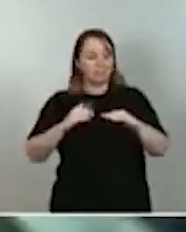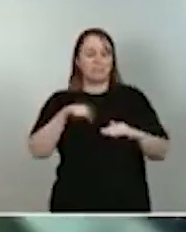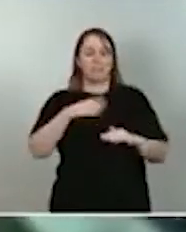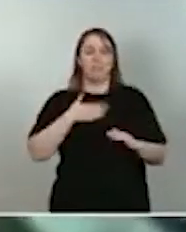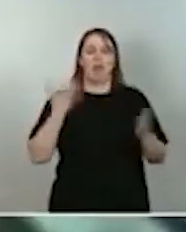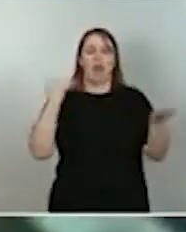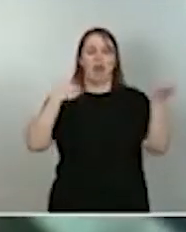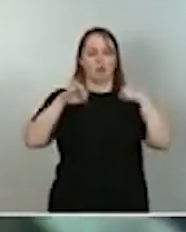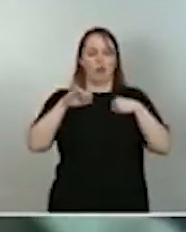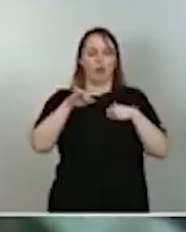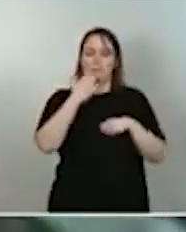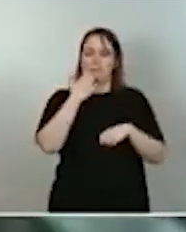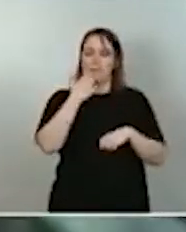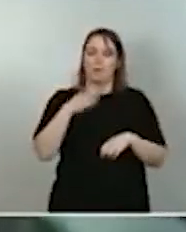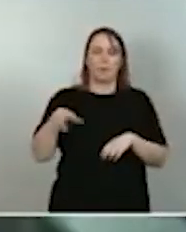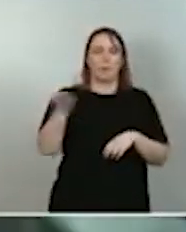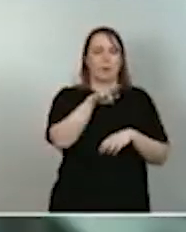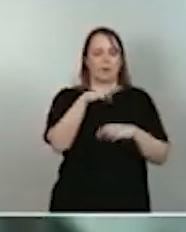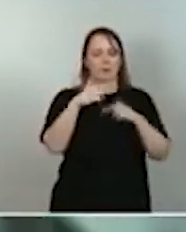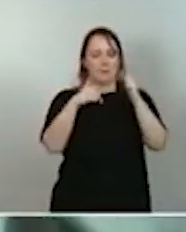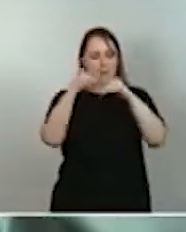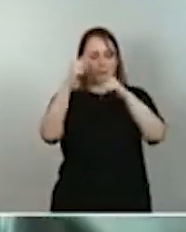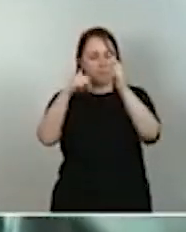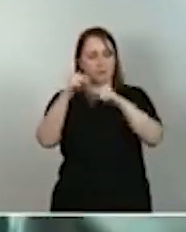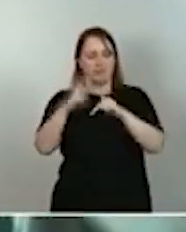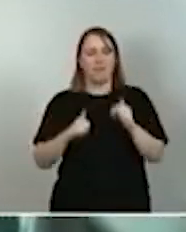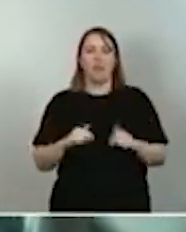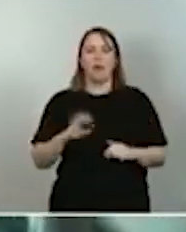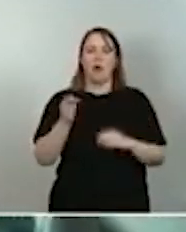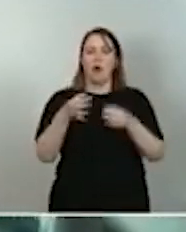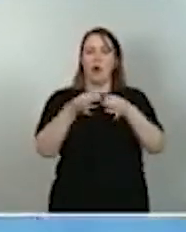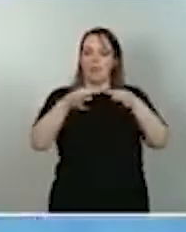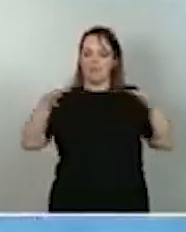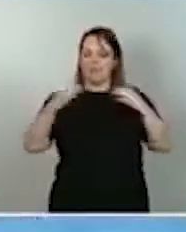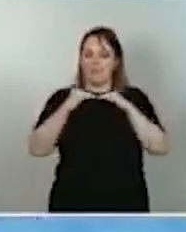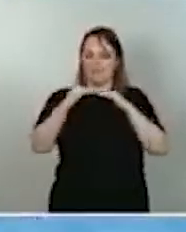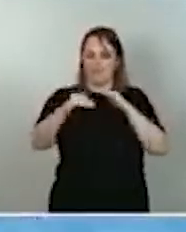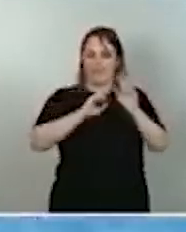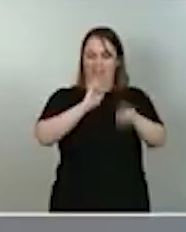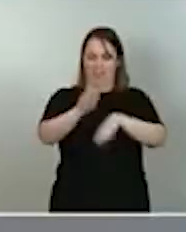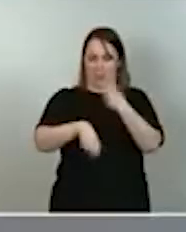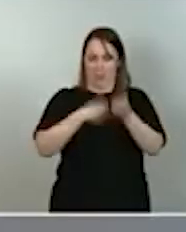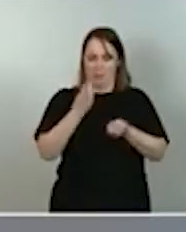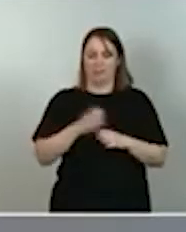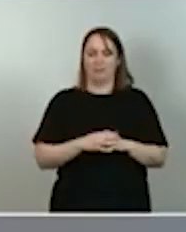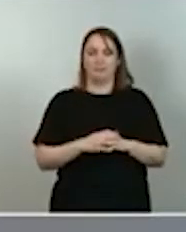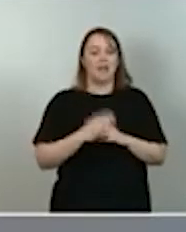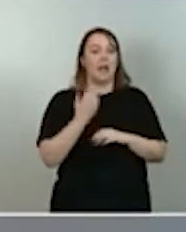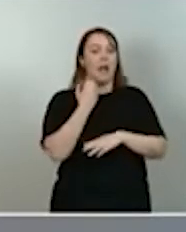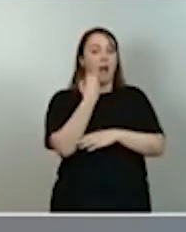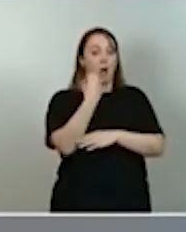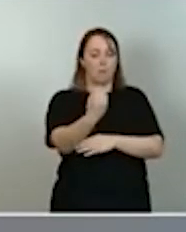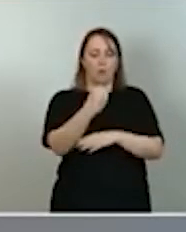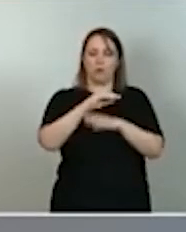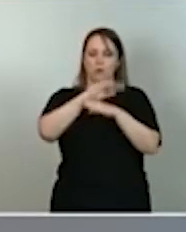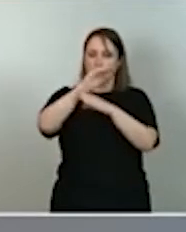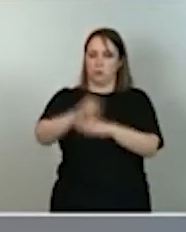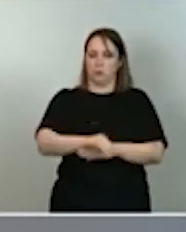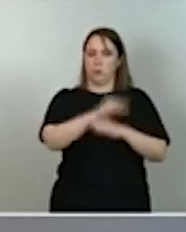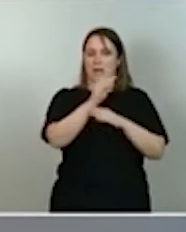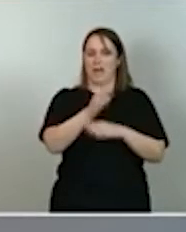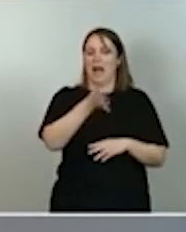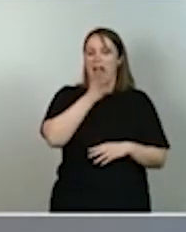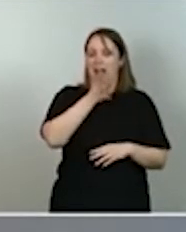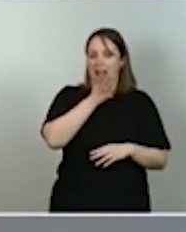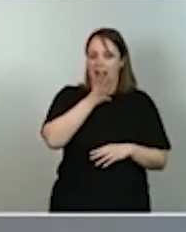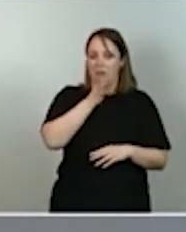la rehabilitación urbana, la integración de eficiencia y renovables en edificación, el apoyo al saneamiento y depuración del agua, pero también